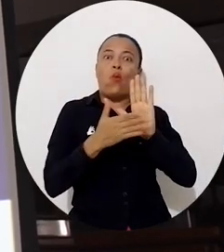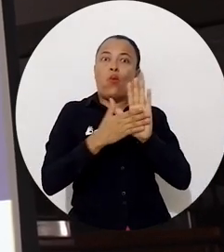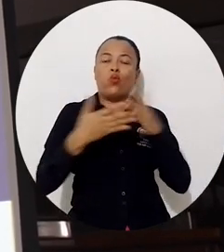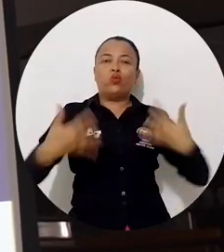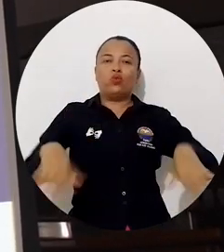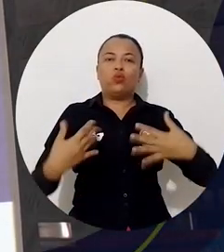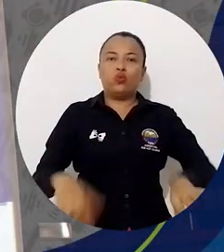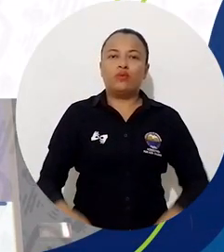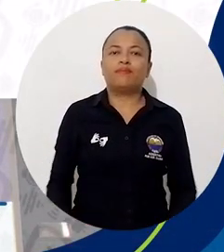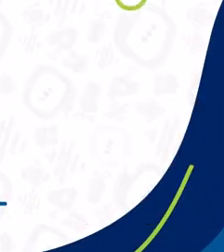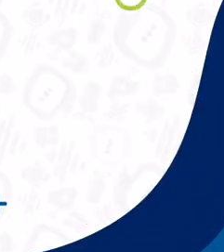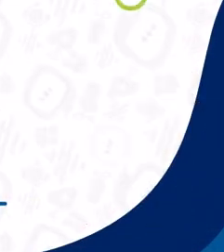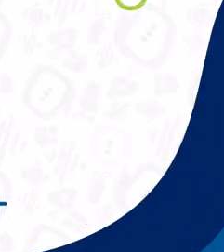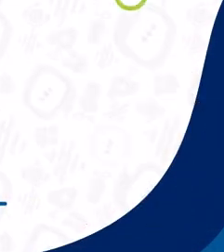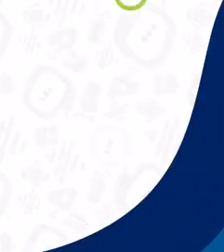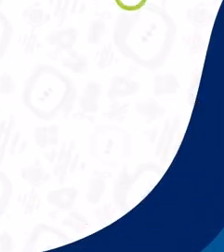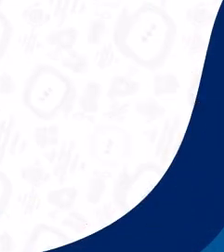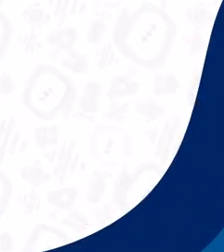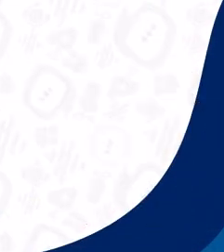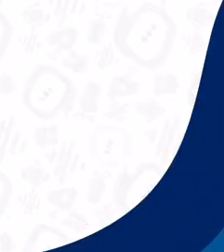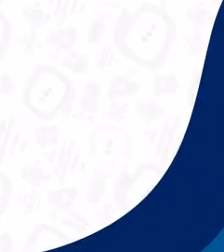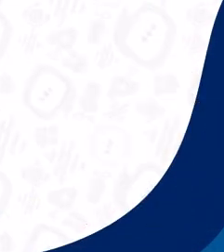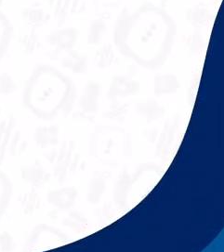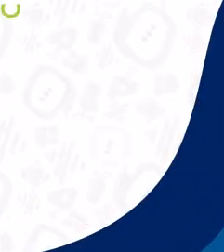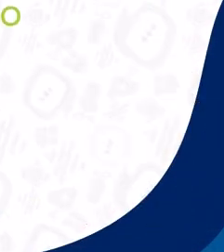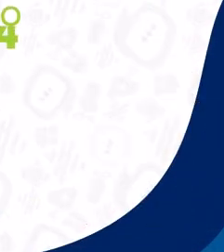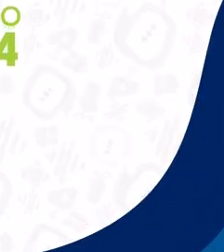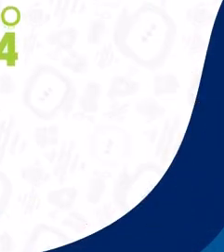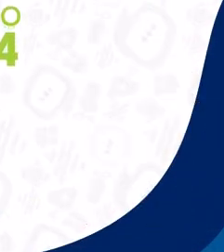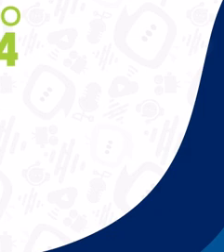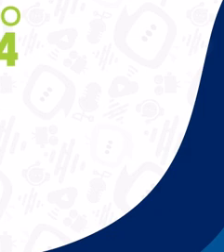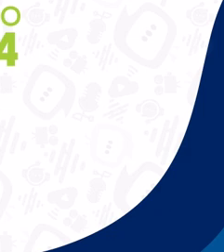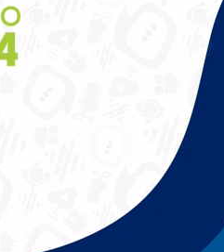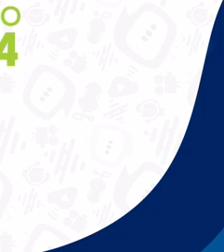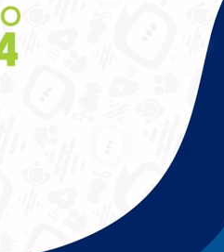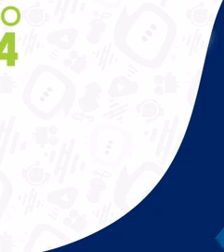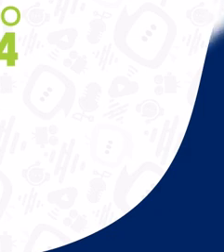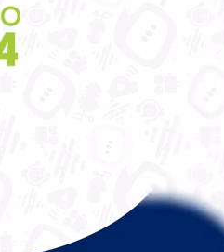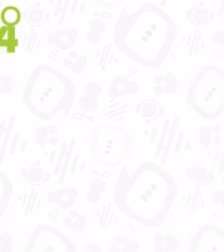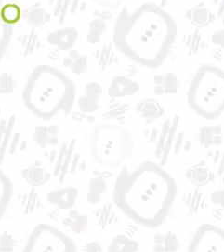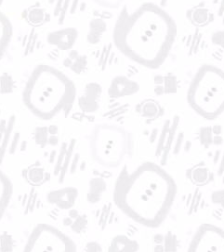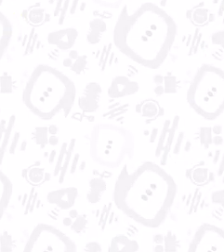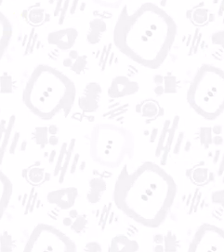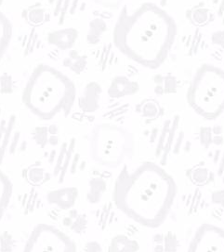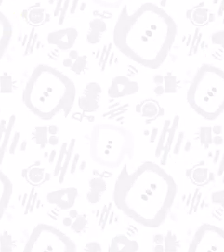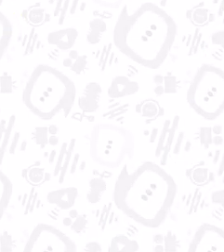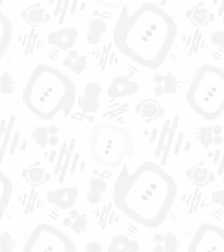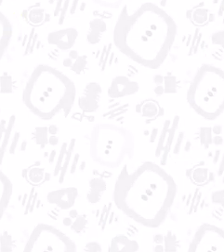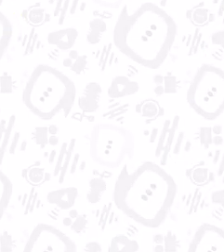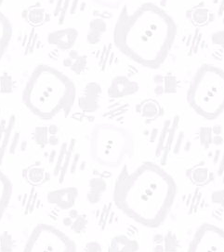educación. Universidad de Magdalena, aún más incluyente e innovadora.